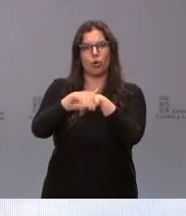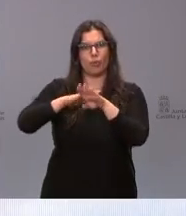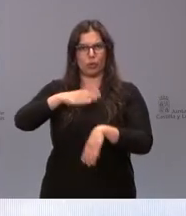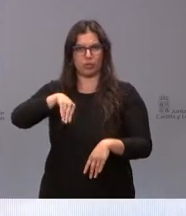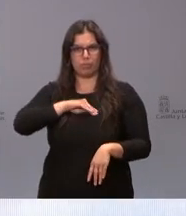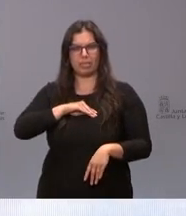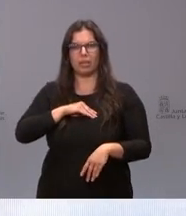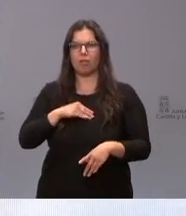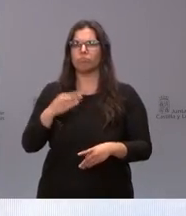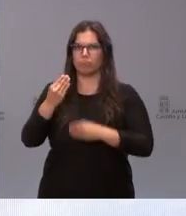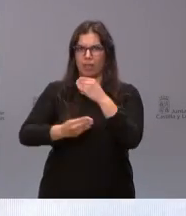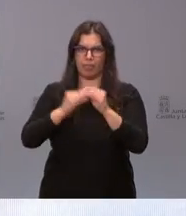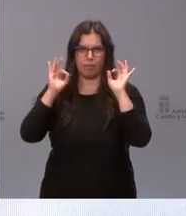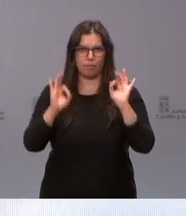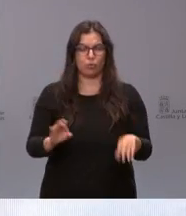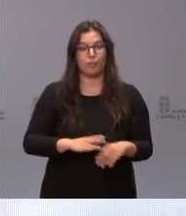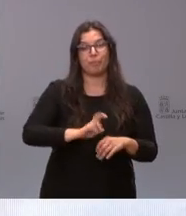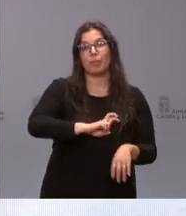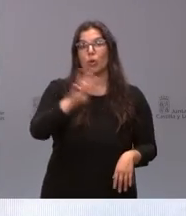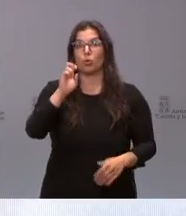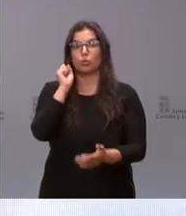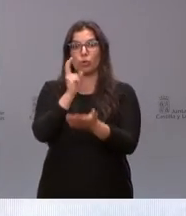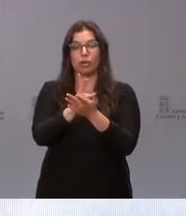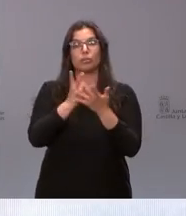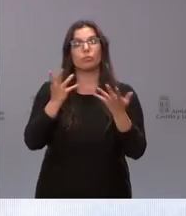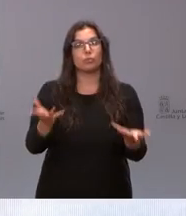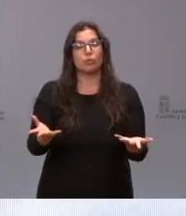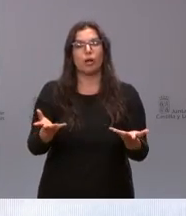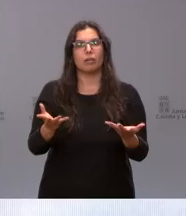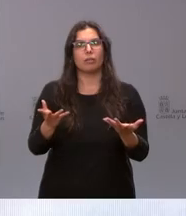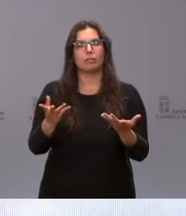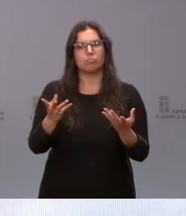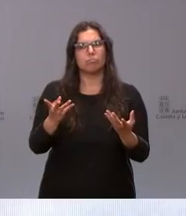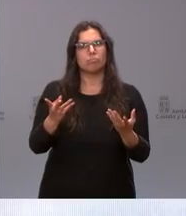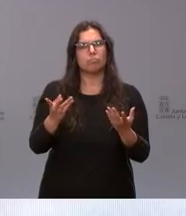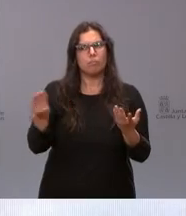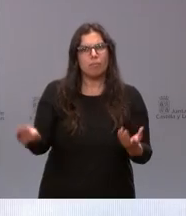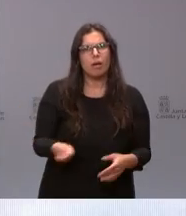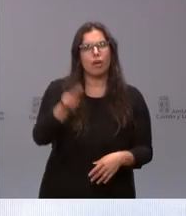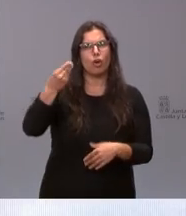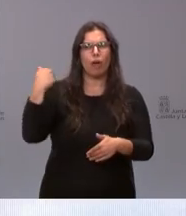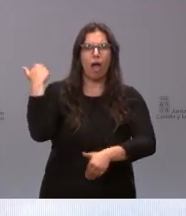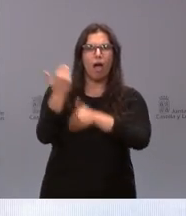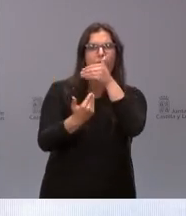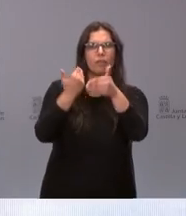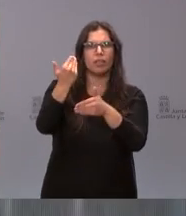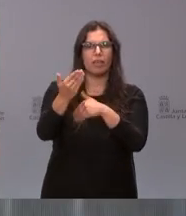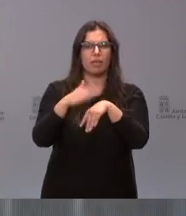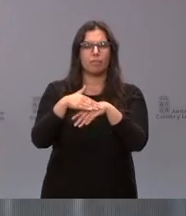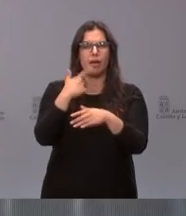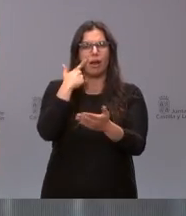España otro de los retos es introducir mejoras avanzadas en la evidencia